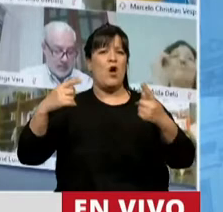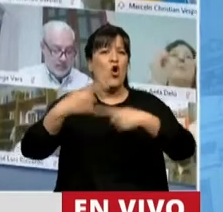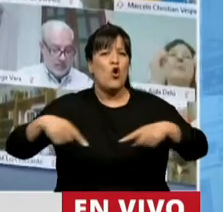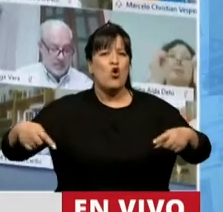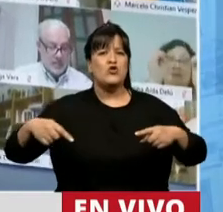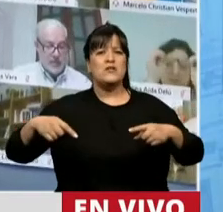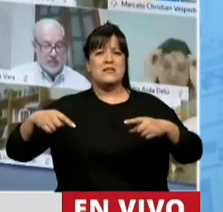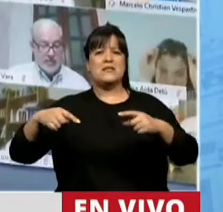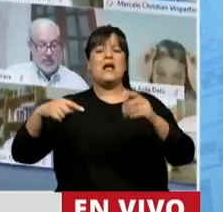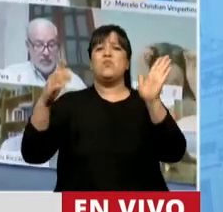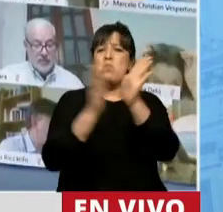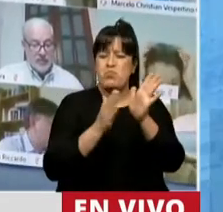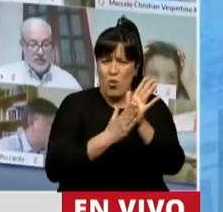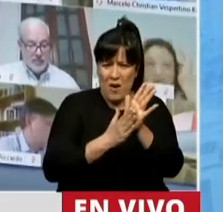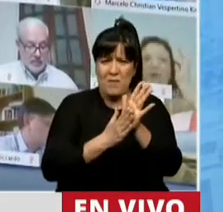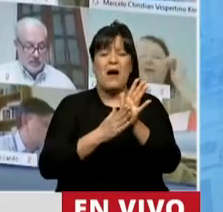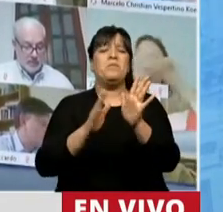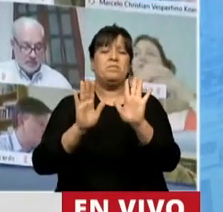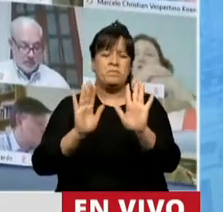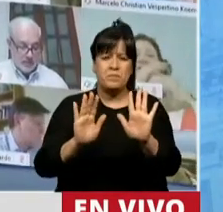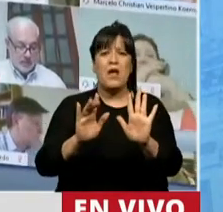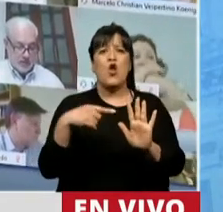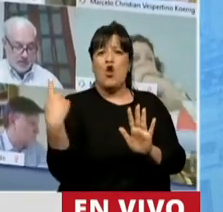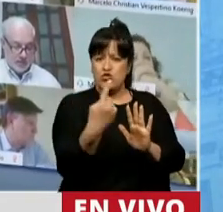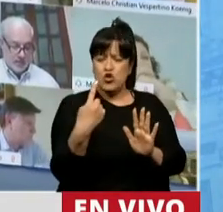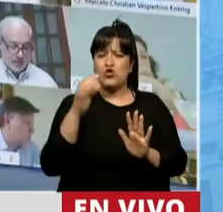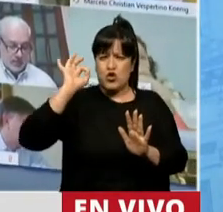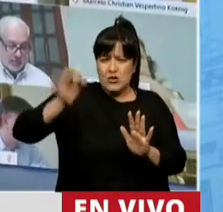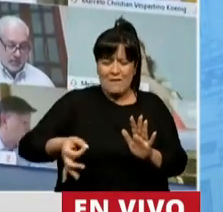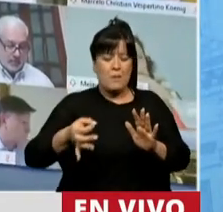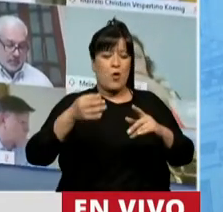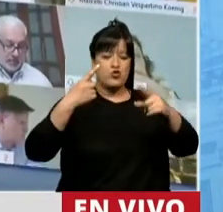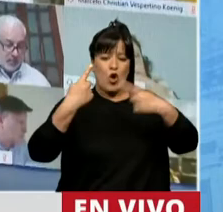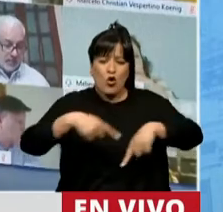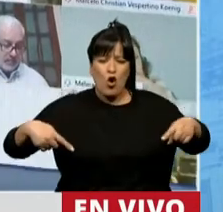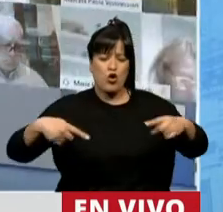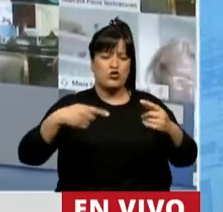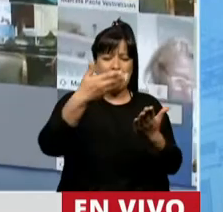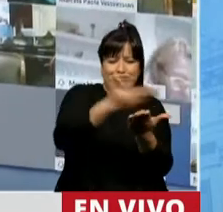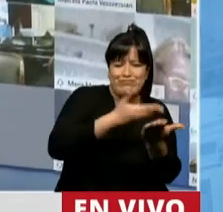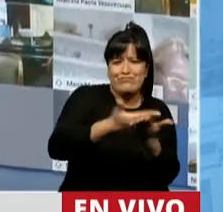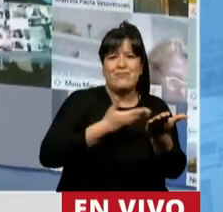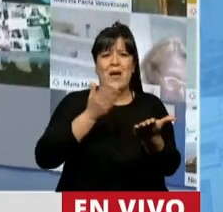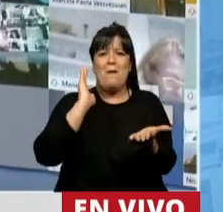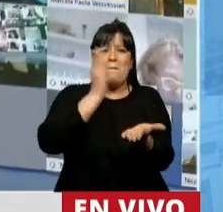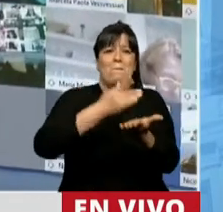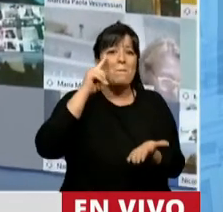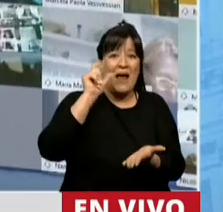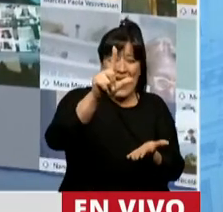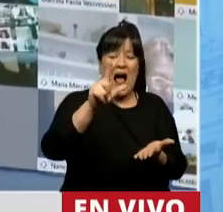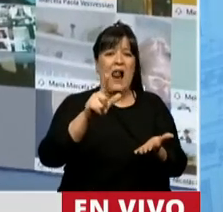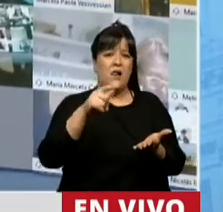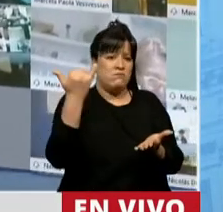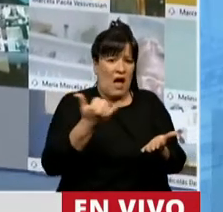Cuando nosotros tomamos nota de que nuestros procedimientos en materia penal tienen muy